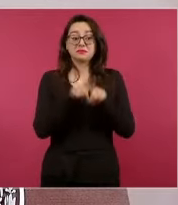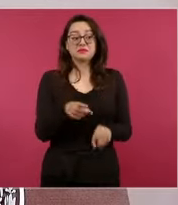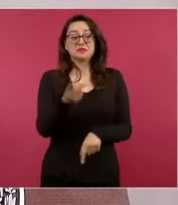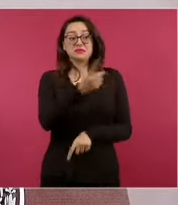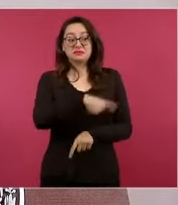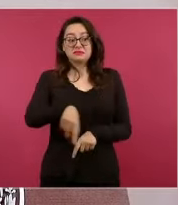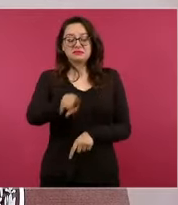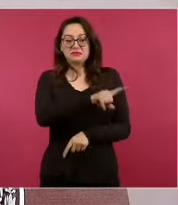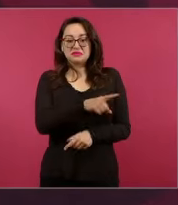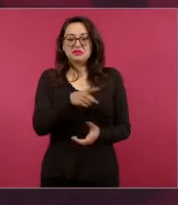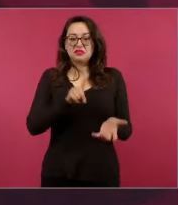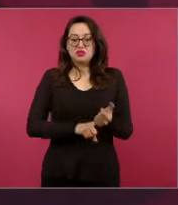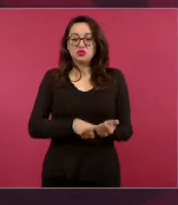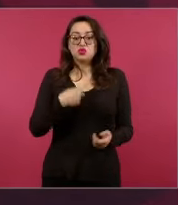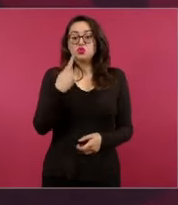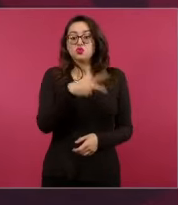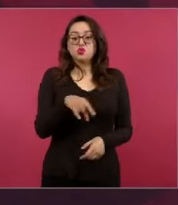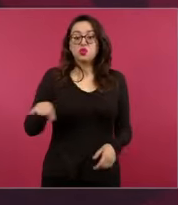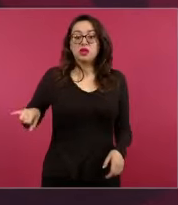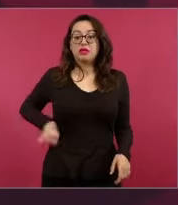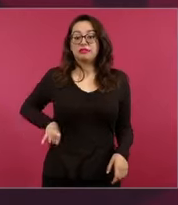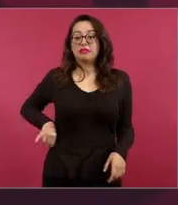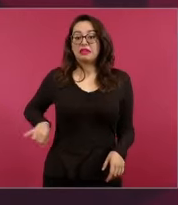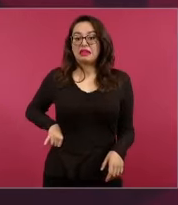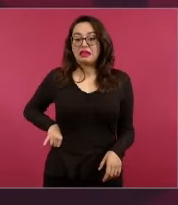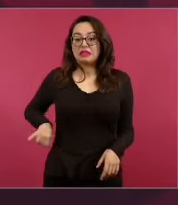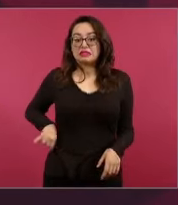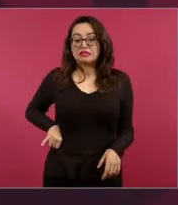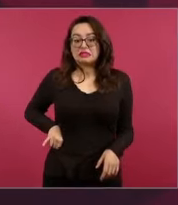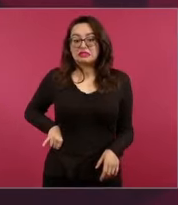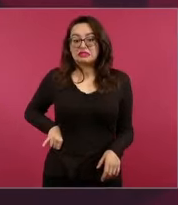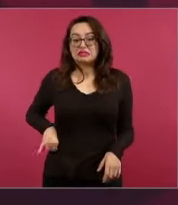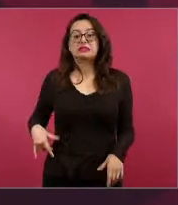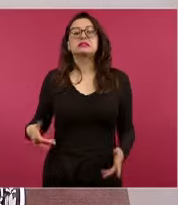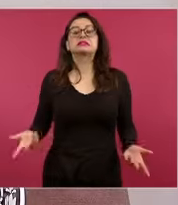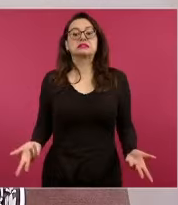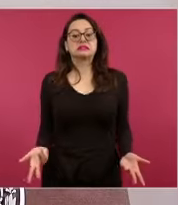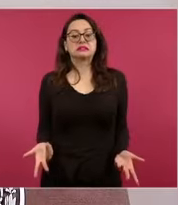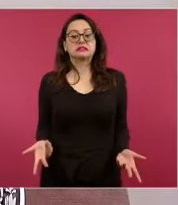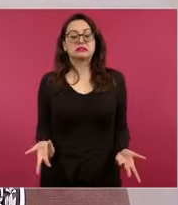están